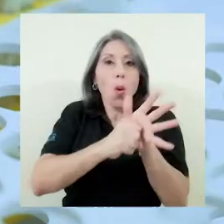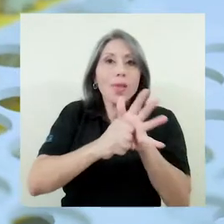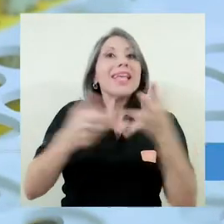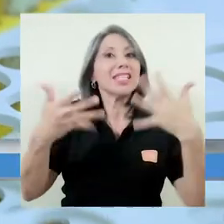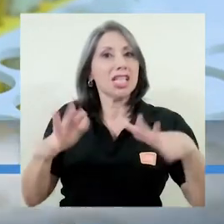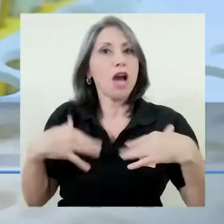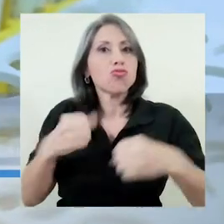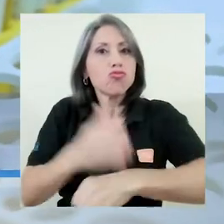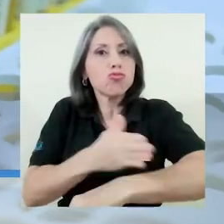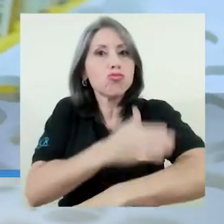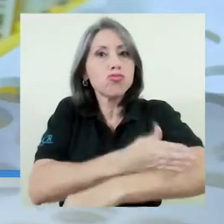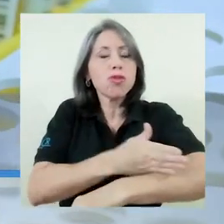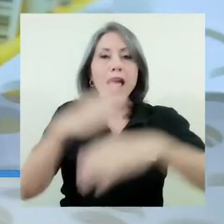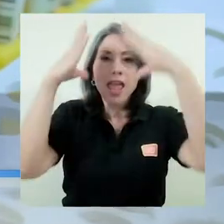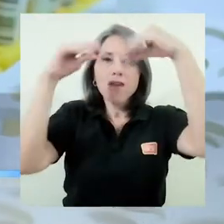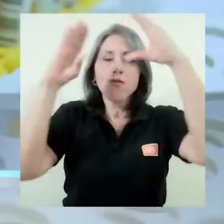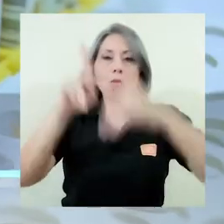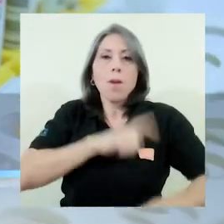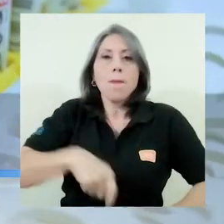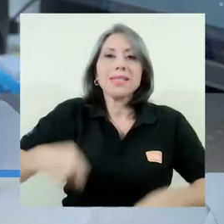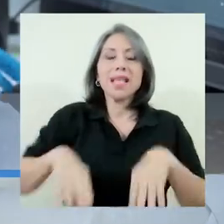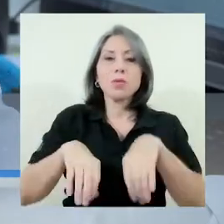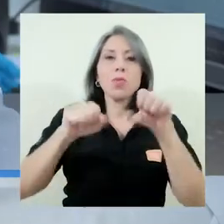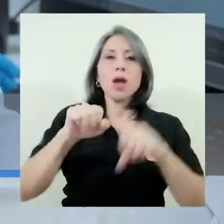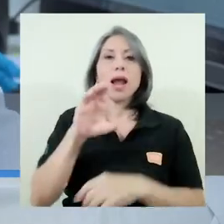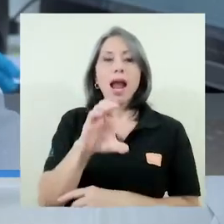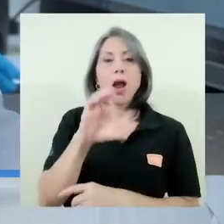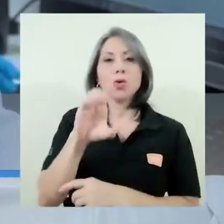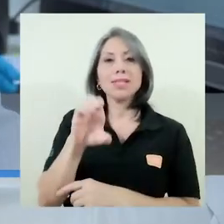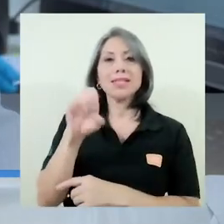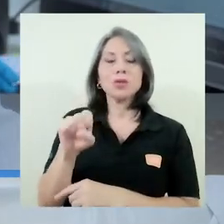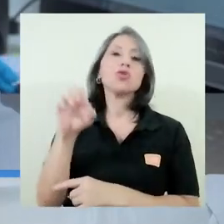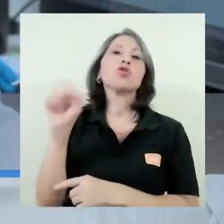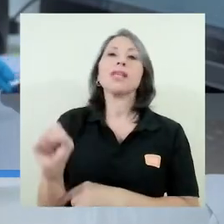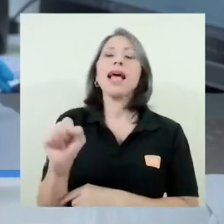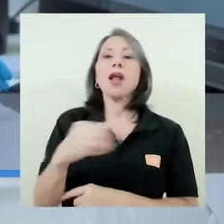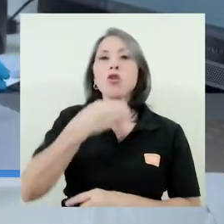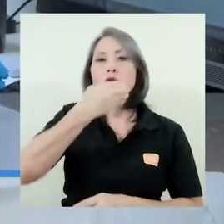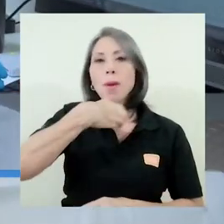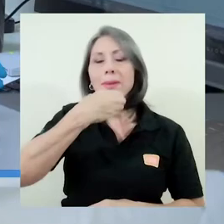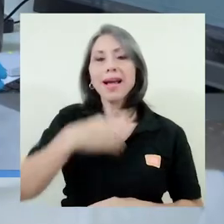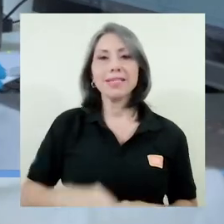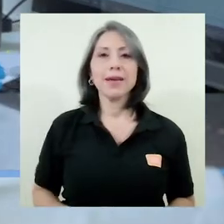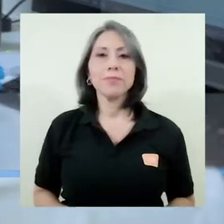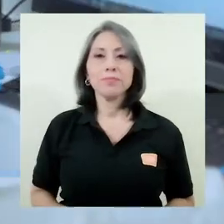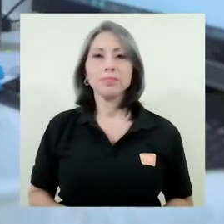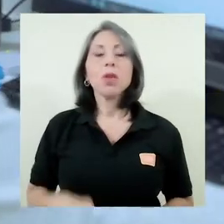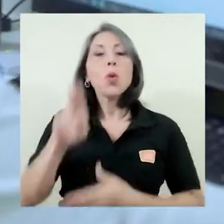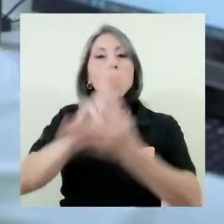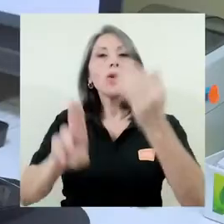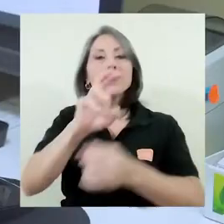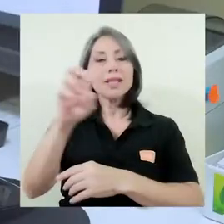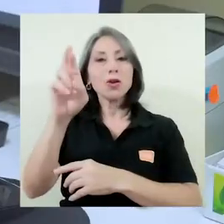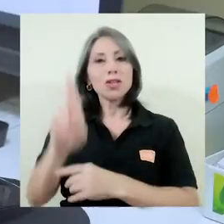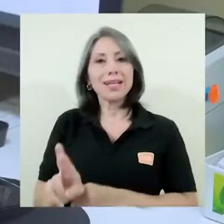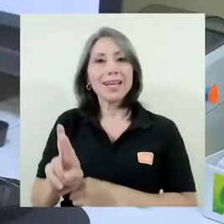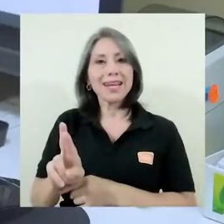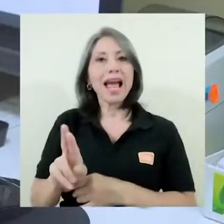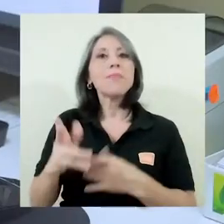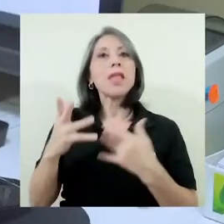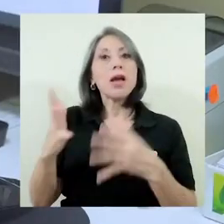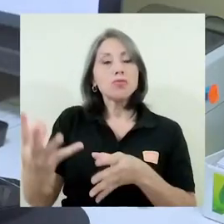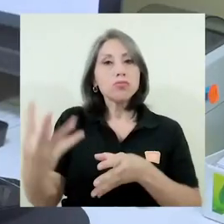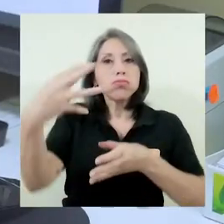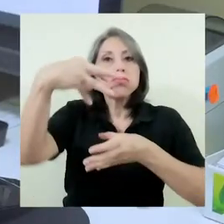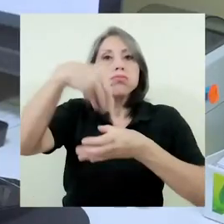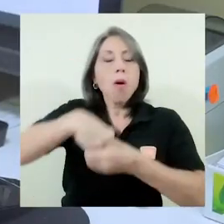según informó el presidente ejecutivo de la Caja Costarricense de Seguro Social, Román Macaya. La Universidad de Costa Rica